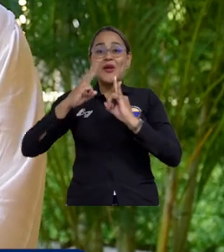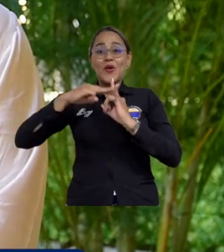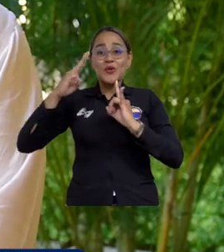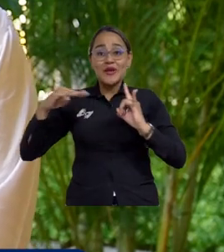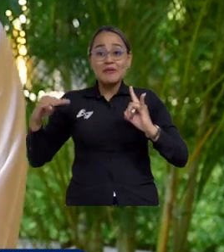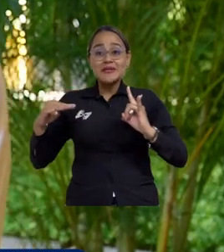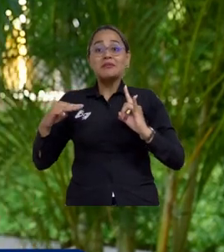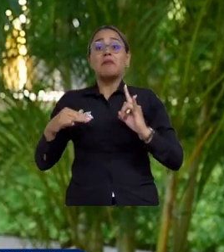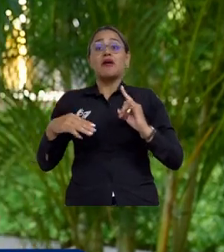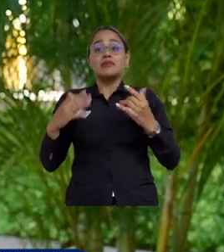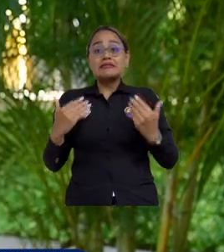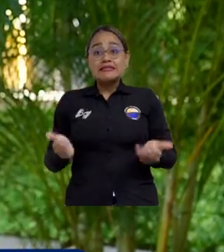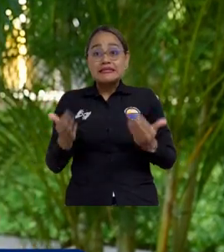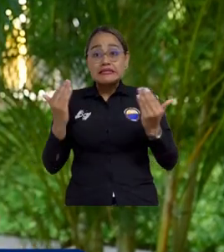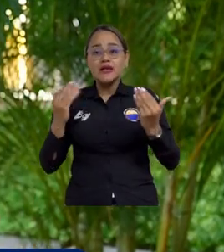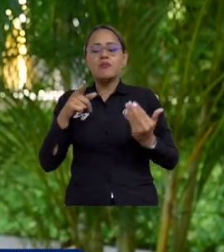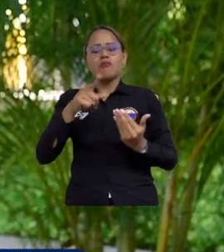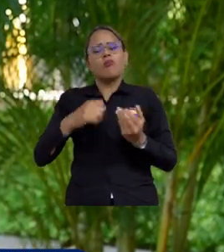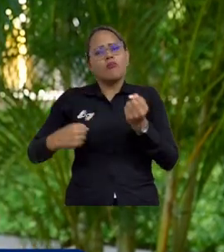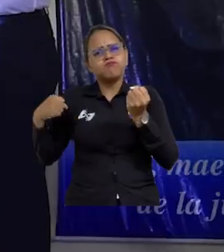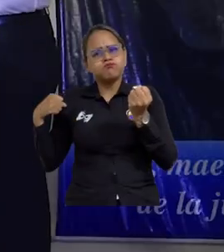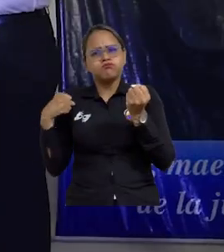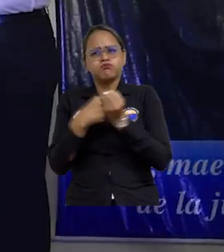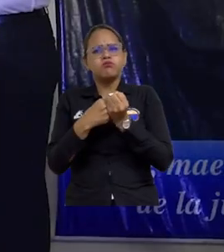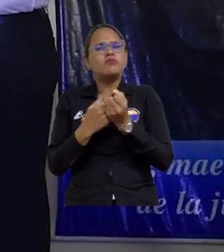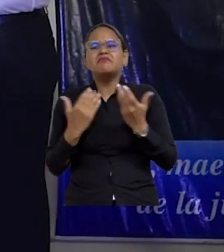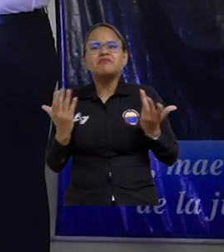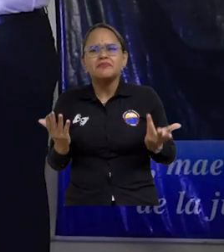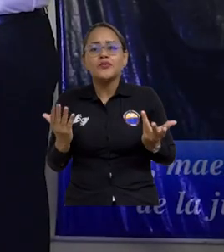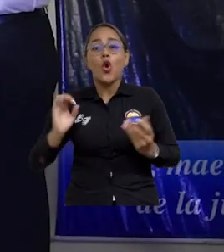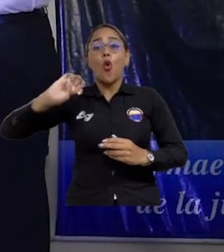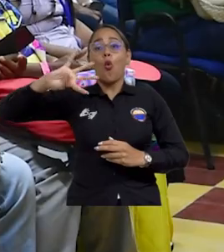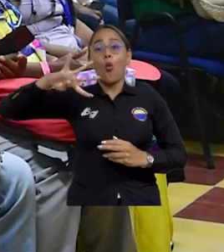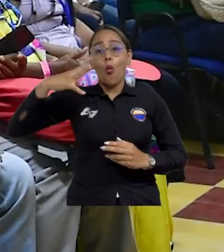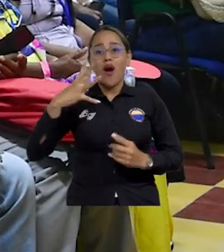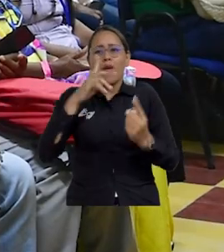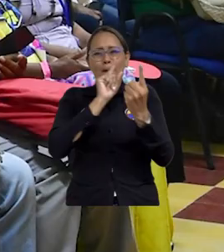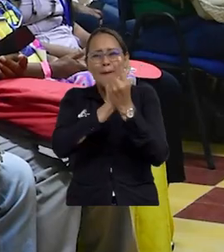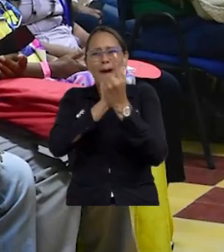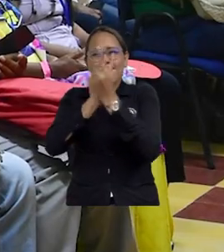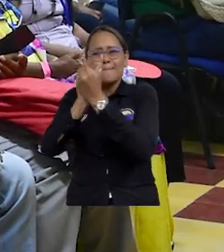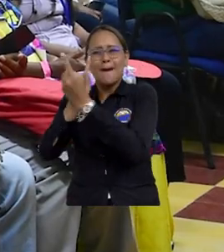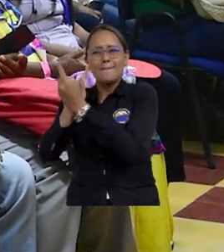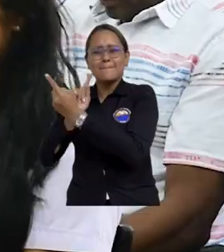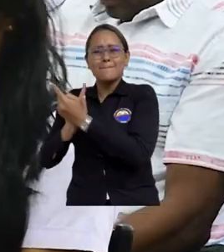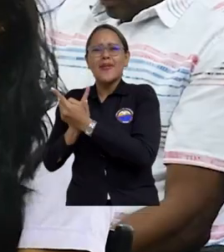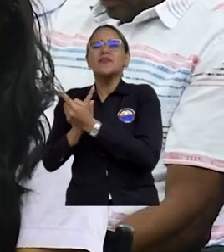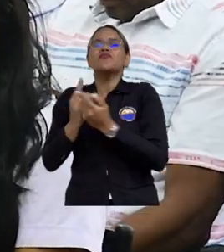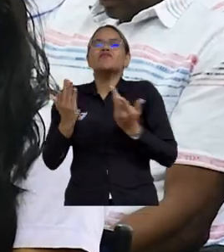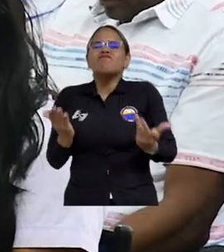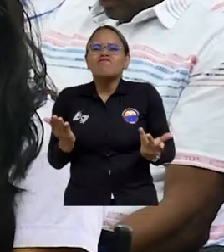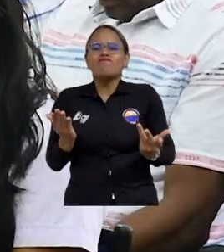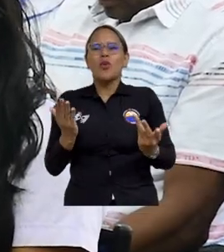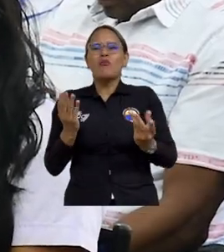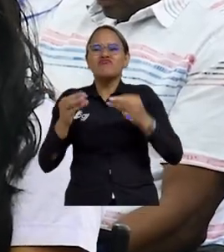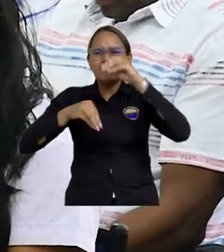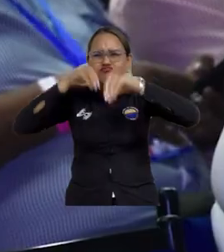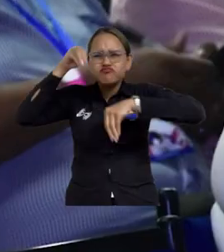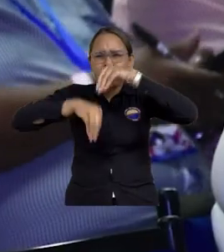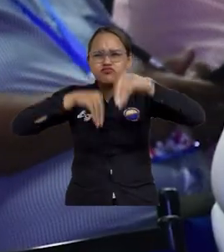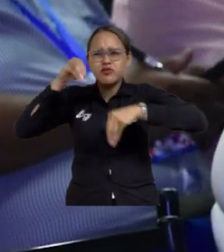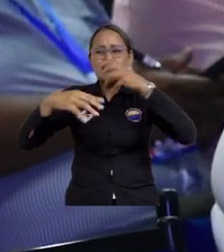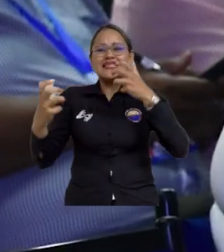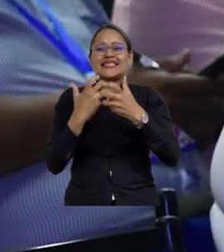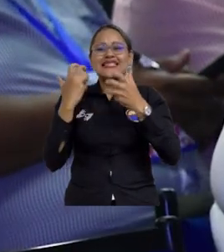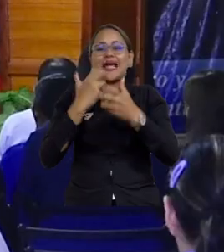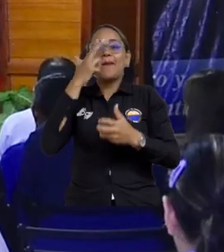La Universidad del Magdalena es co-anfitriona del cuarto encuentro por la construcción de